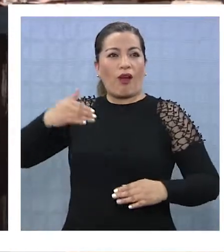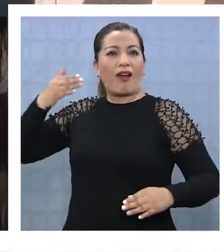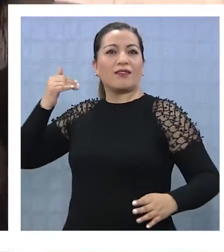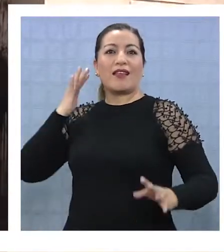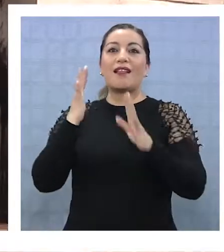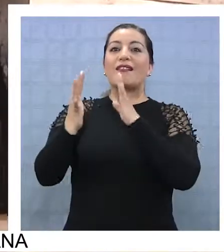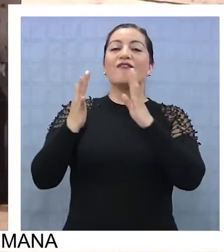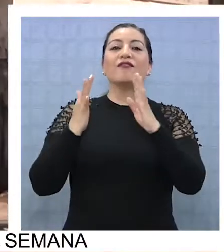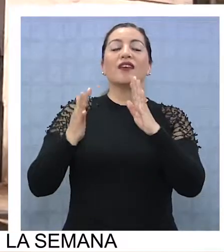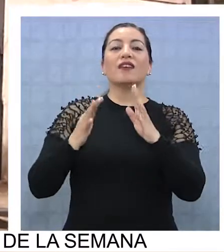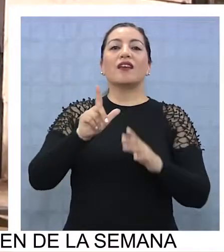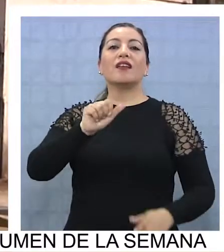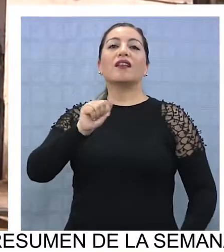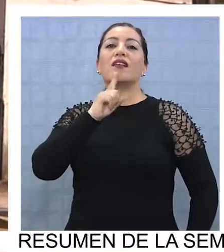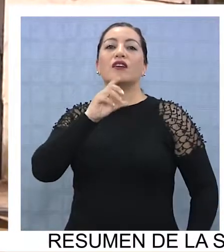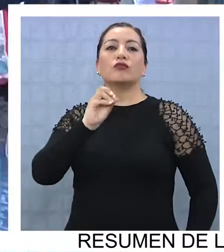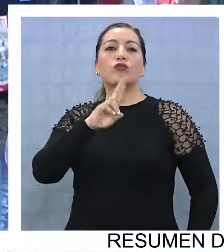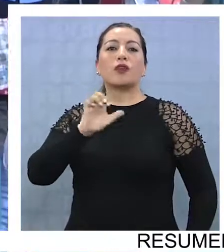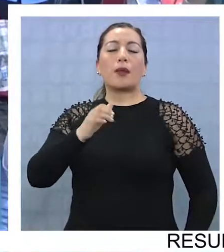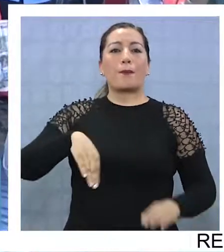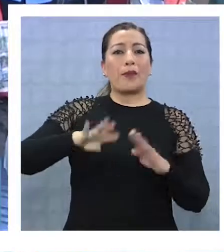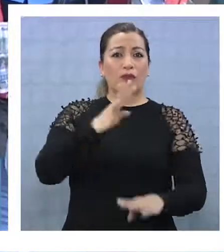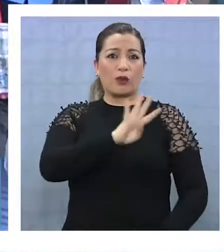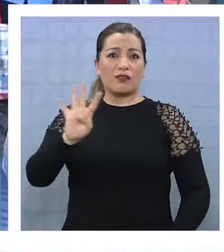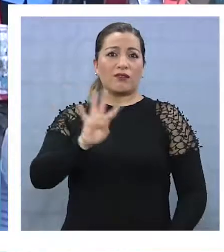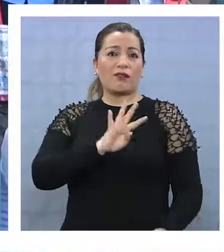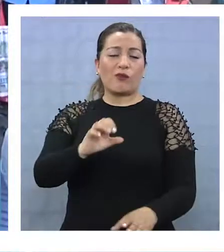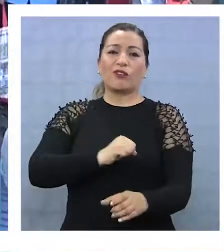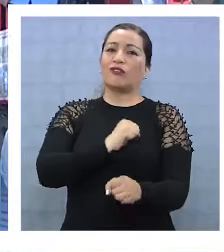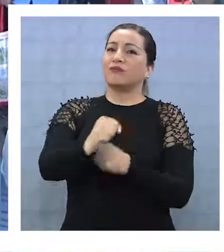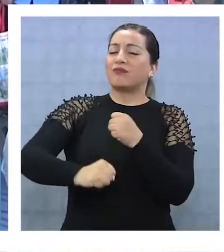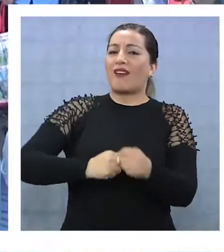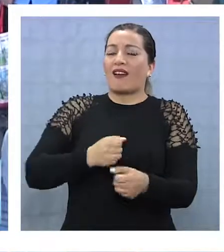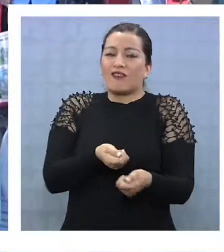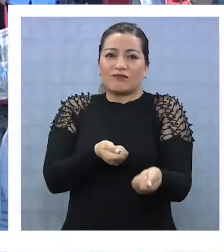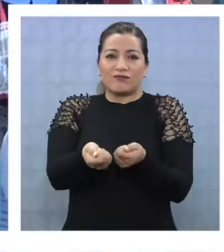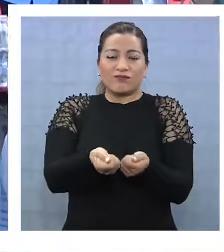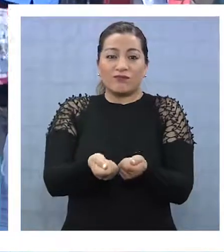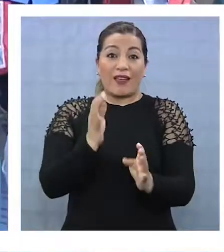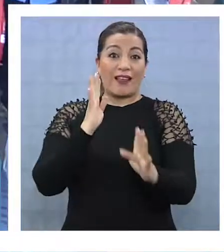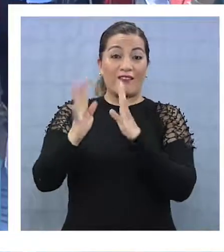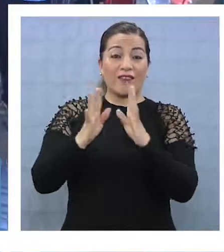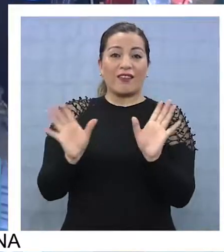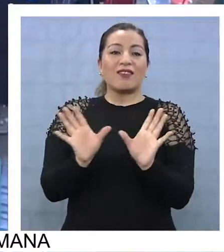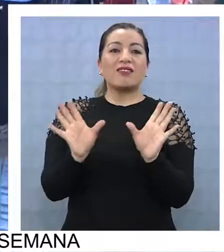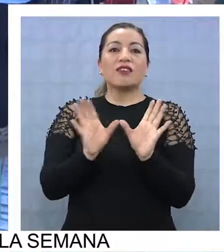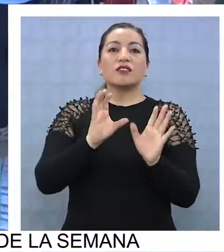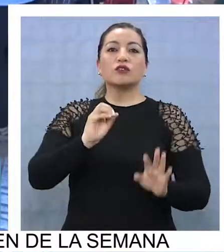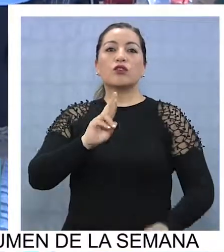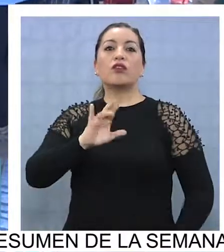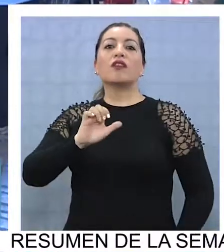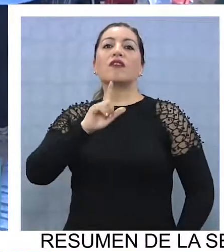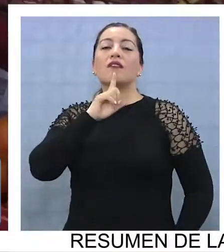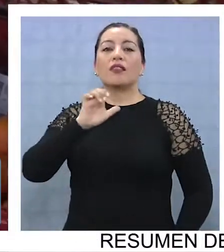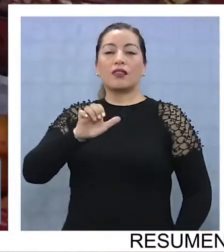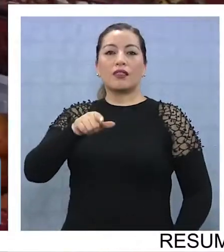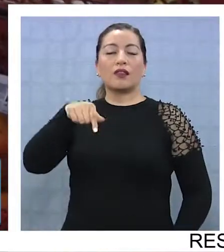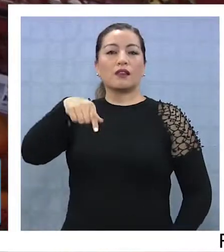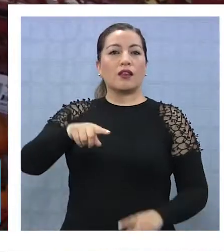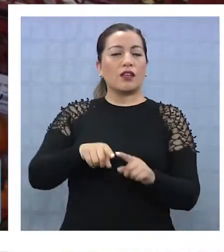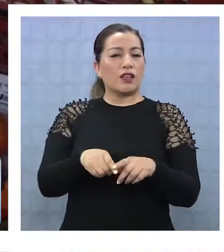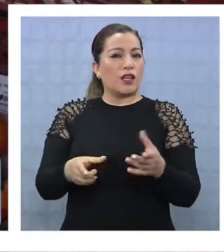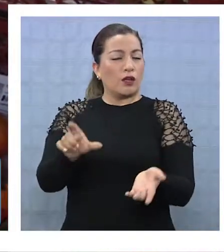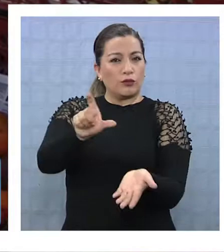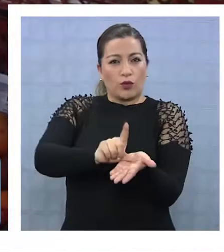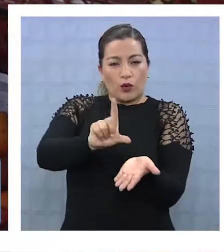Con sus orígenes en la Feria La Torre y con más de 44 años de actividad comercial, la Feria Dijo Oriente, ubicada en el